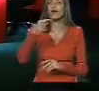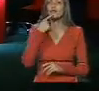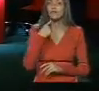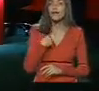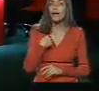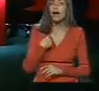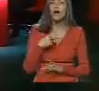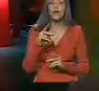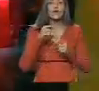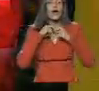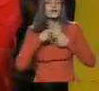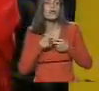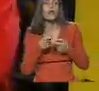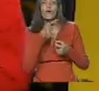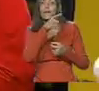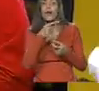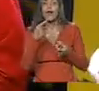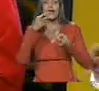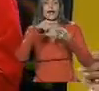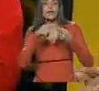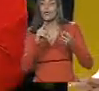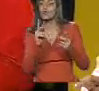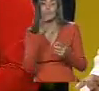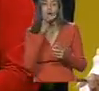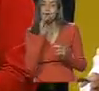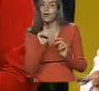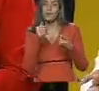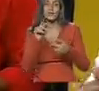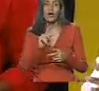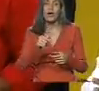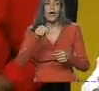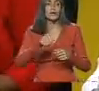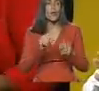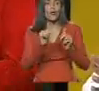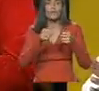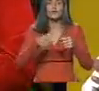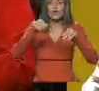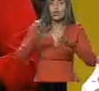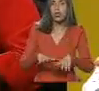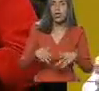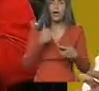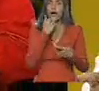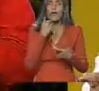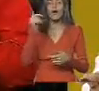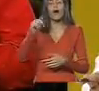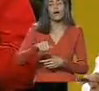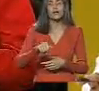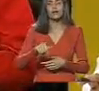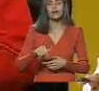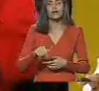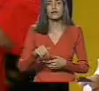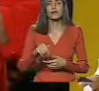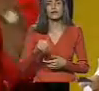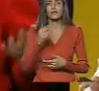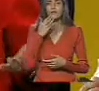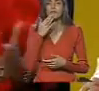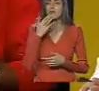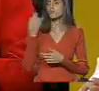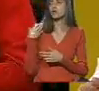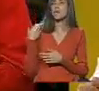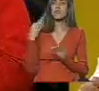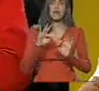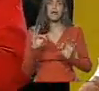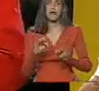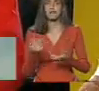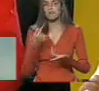mira Aristóbulo, Blanca, esto no ha empezado, esto arrancó y se paró, aquí no nos han llamado.